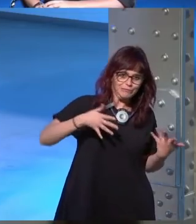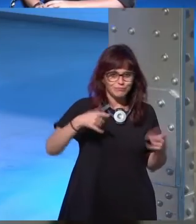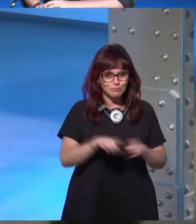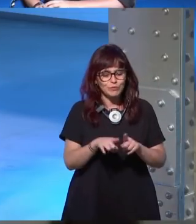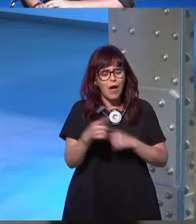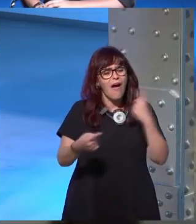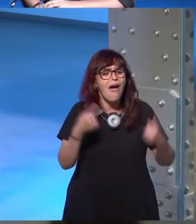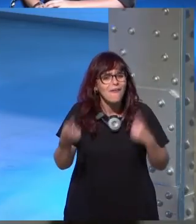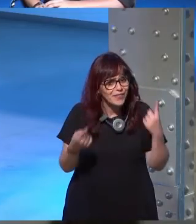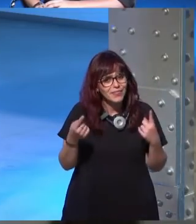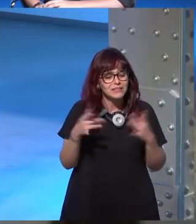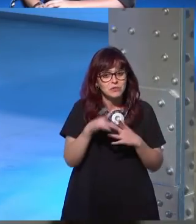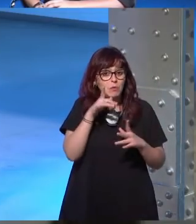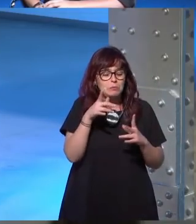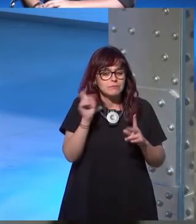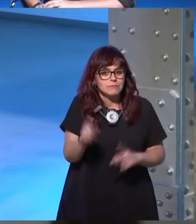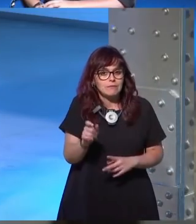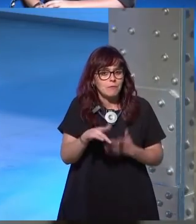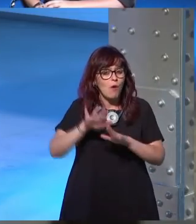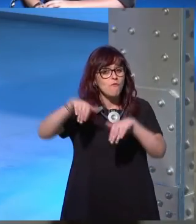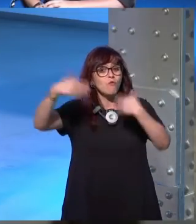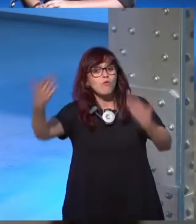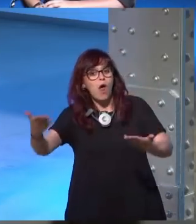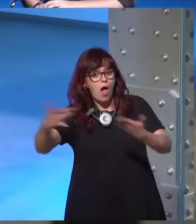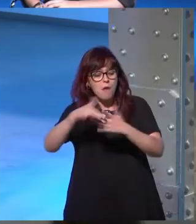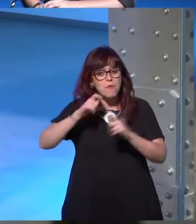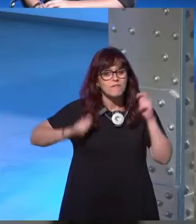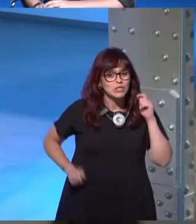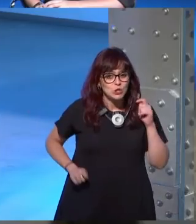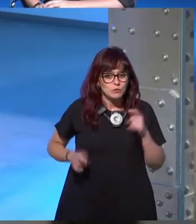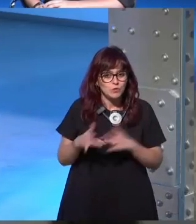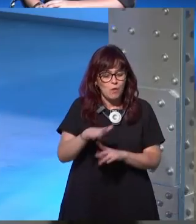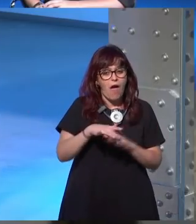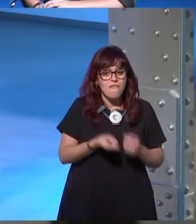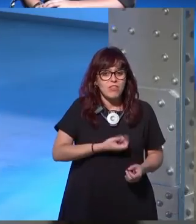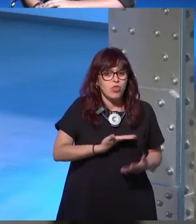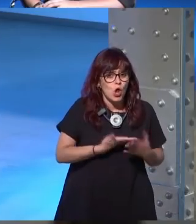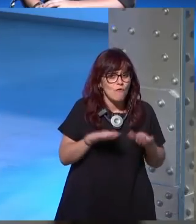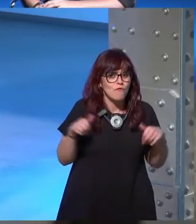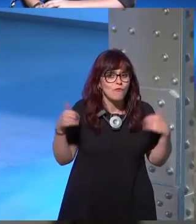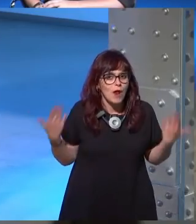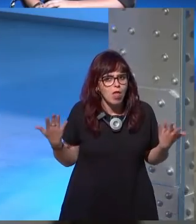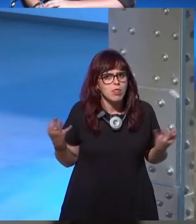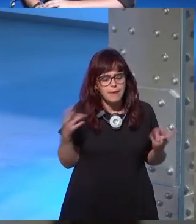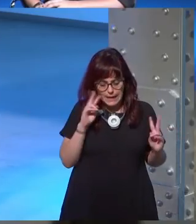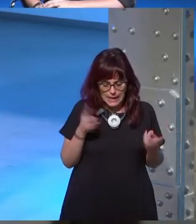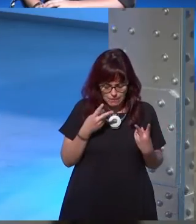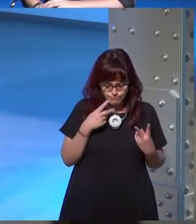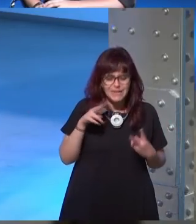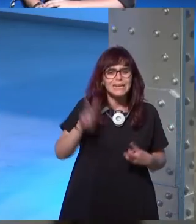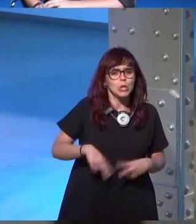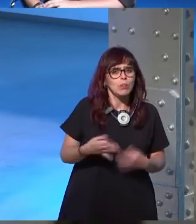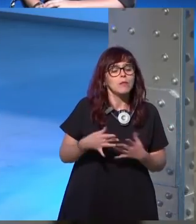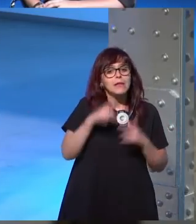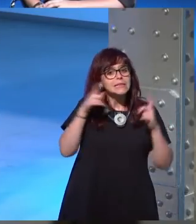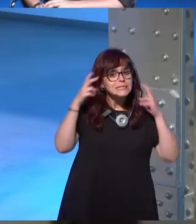hay tantas cosas fuera de nuestra profesión fuera de nuestras aficiones que está bien recordarse que a veces